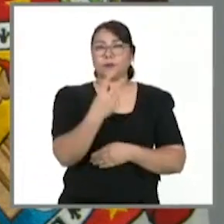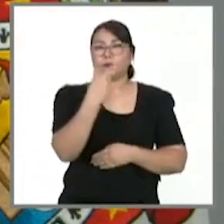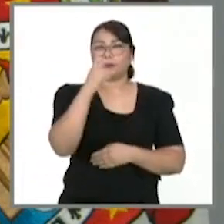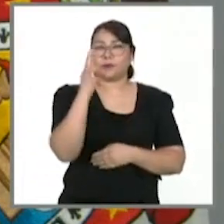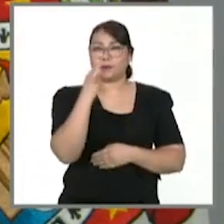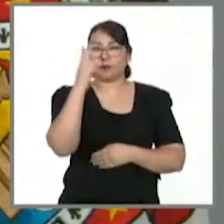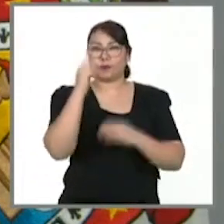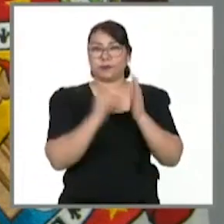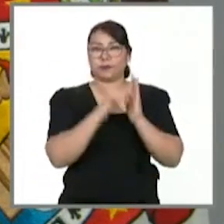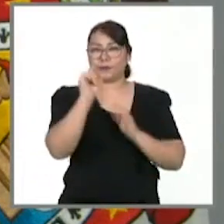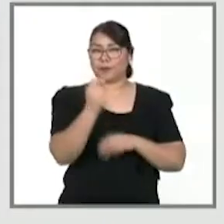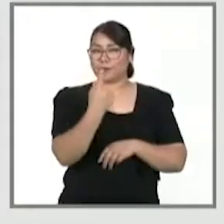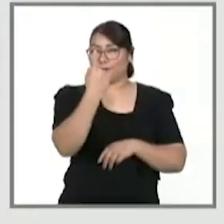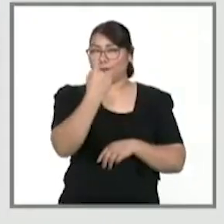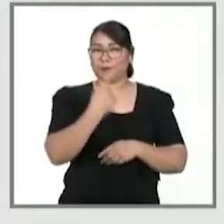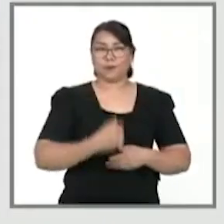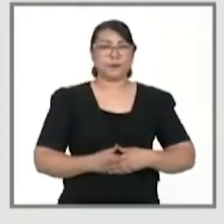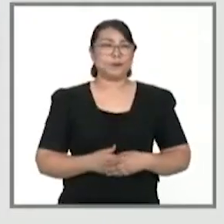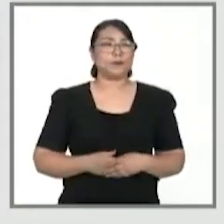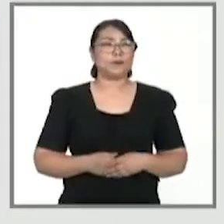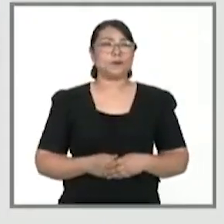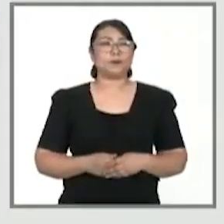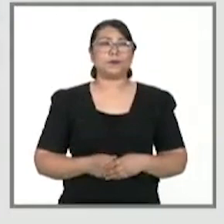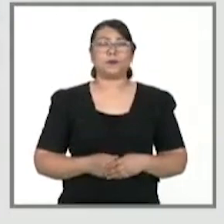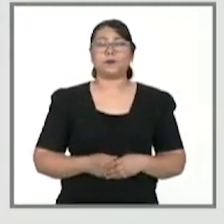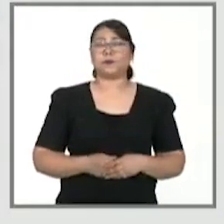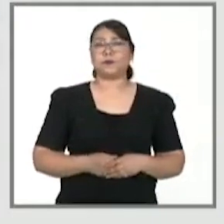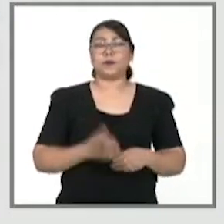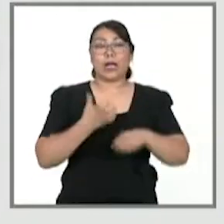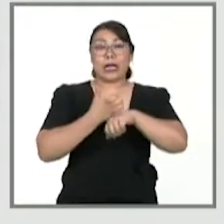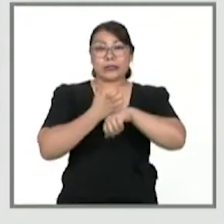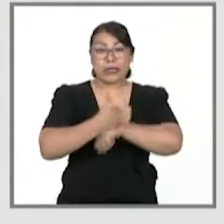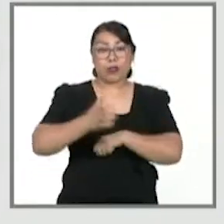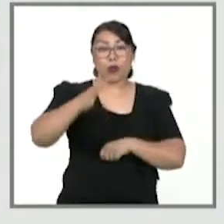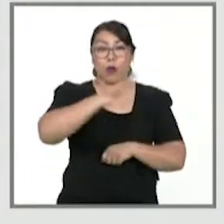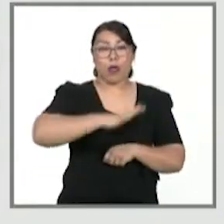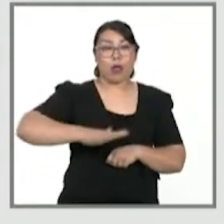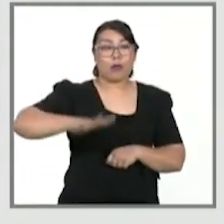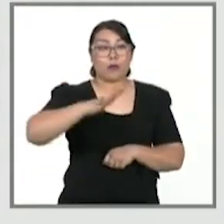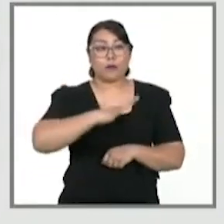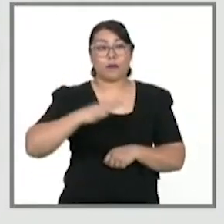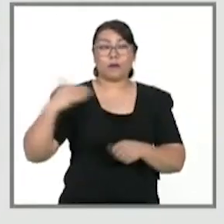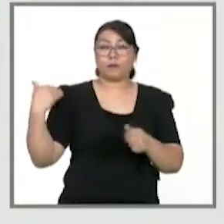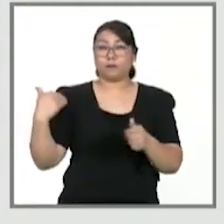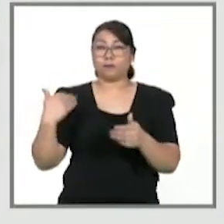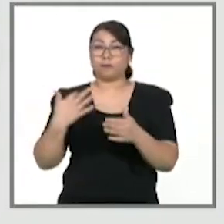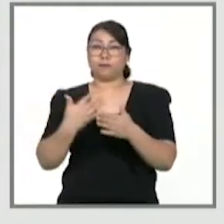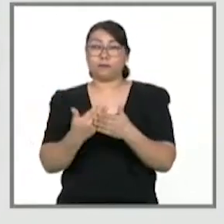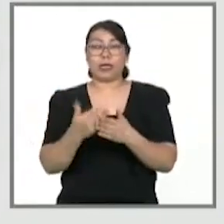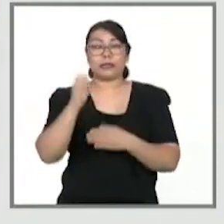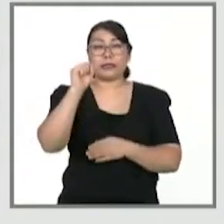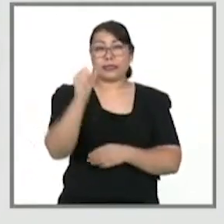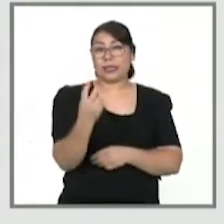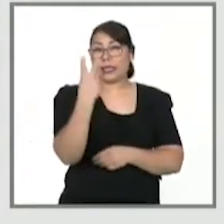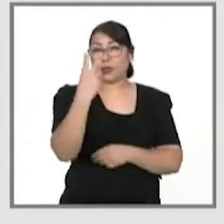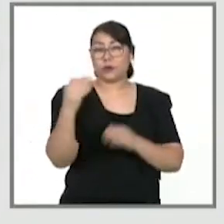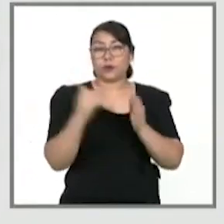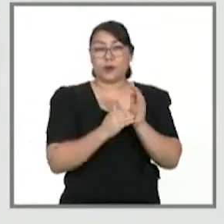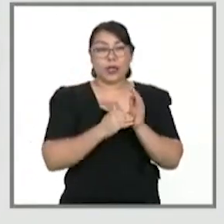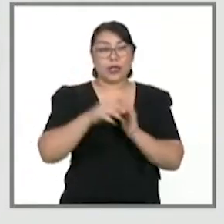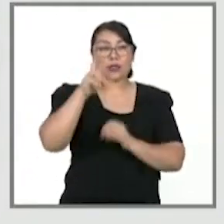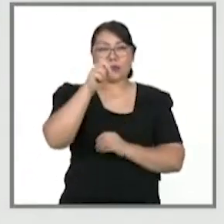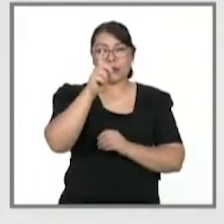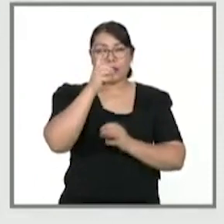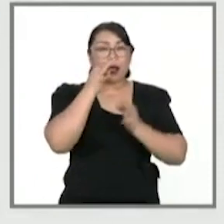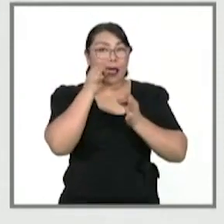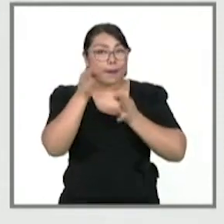personas que han presentado síntomas vinculados al padecimiento. A nivel estatal, se han notificado 62.030 casos,